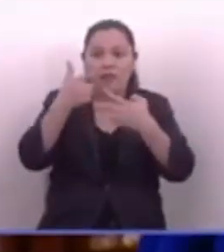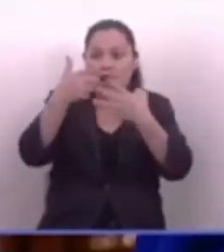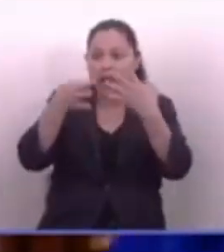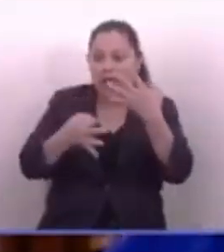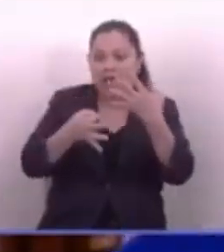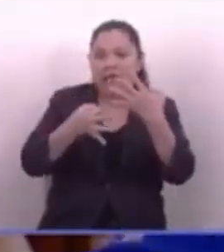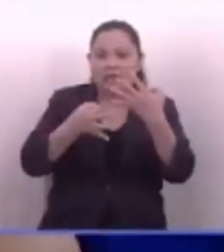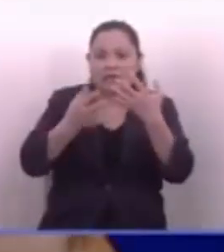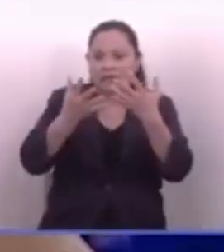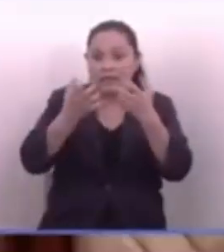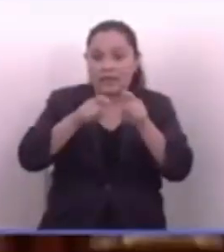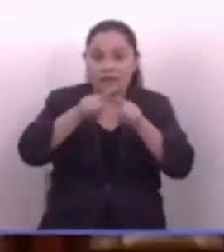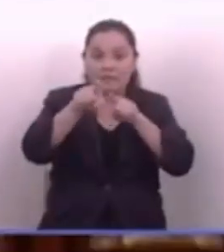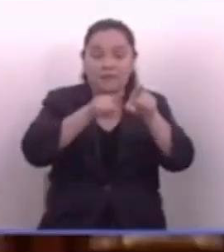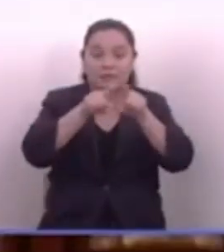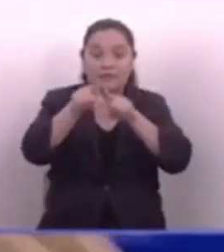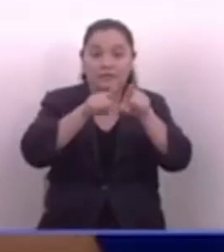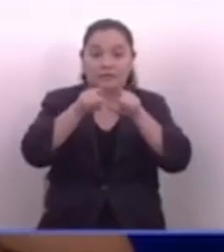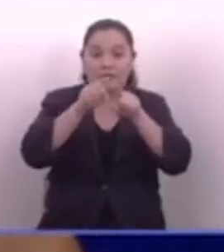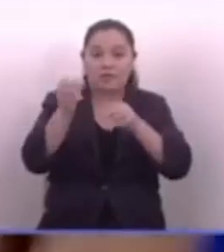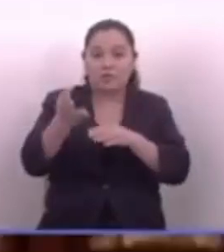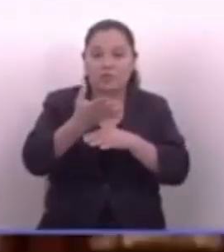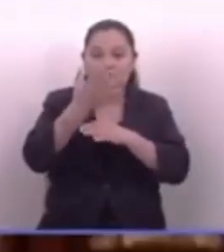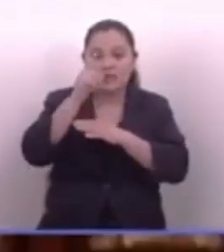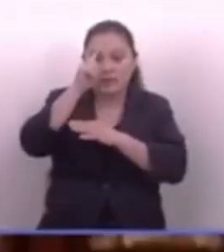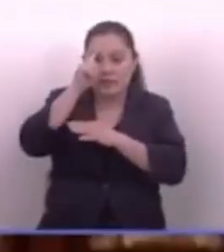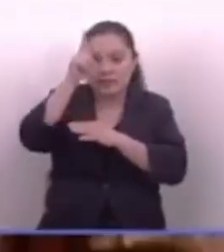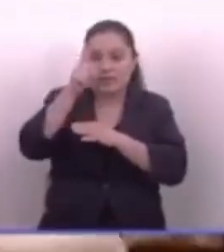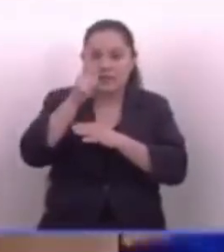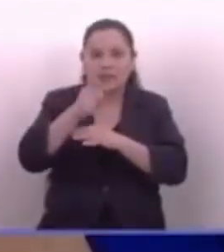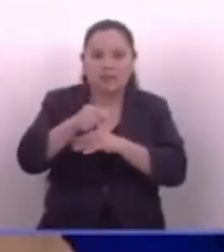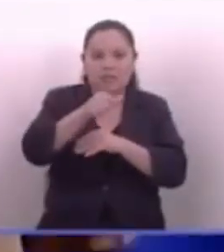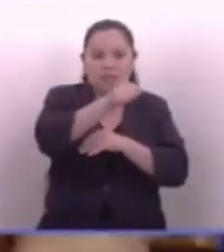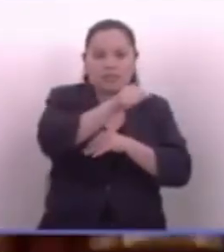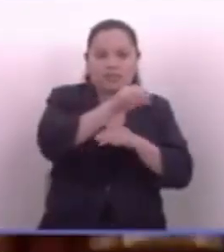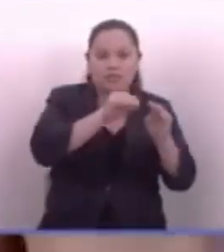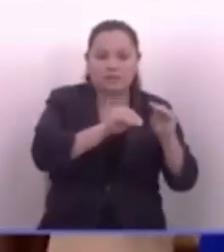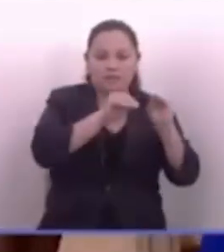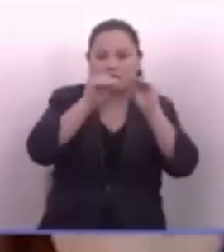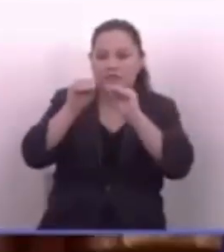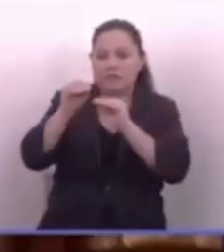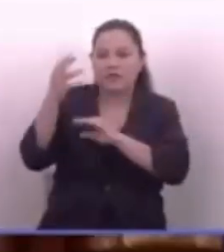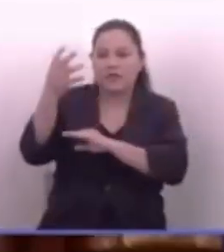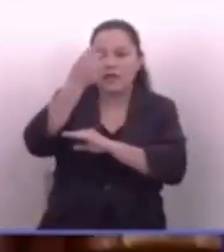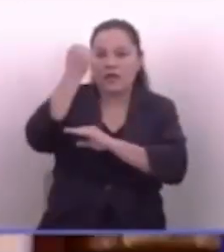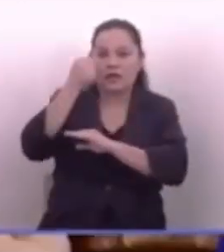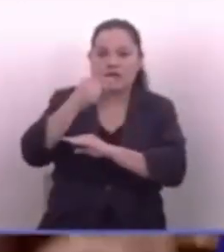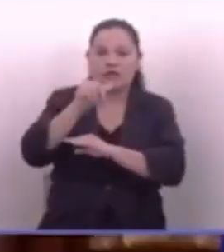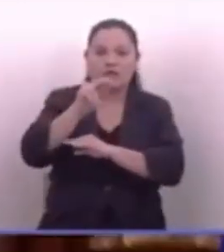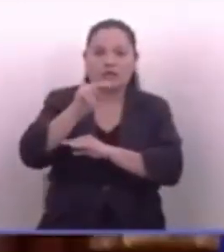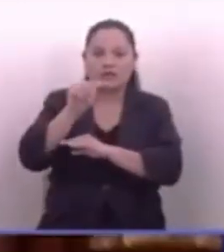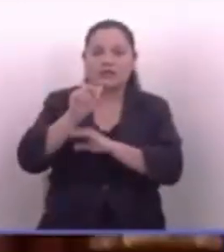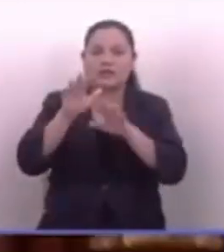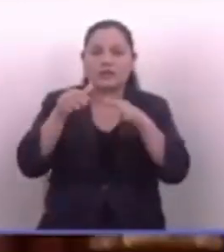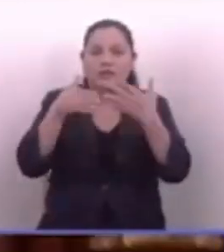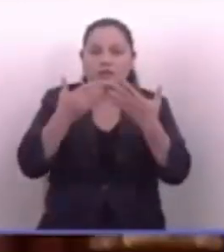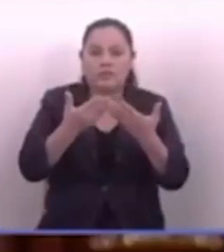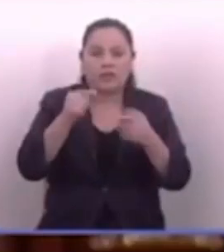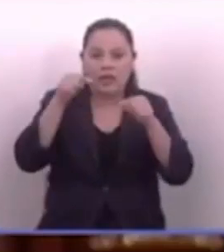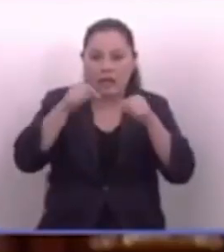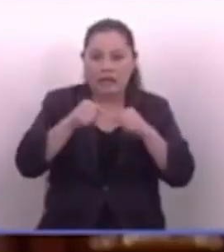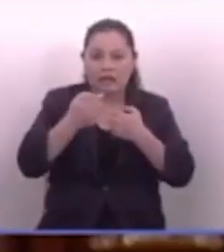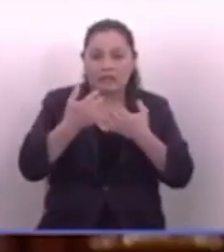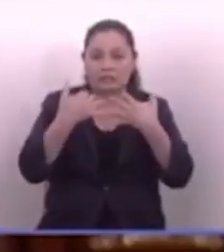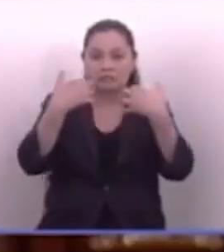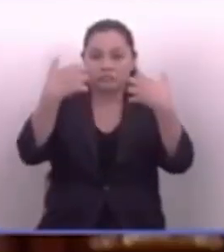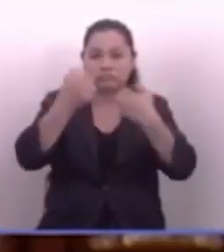Haber querido competir con nuevas ideas. Me vomitaron en nuevas ideas y me tuve que arrimar a ganas para quedar y estar hablando de otras cosas aquí en la Asamblea